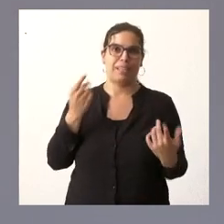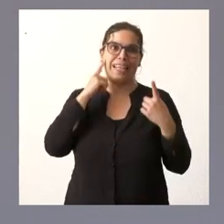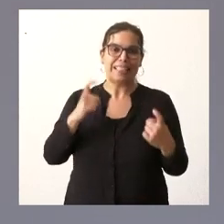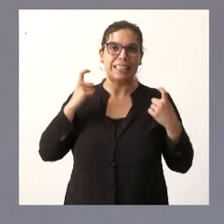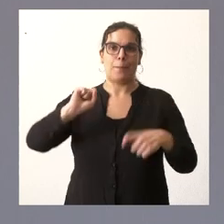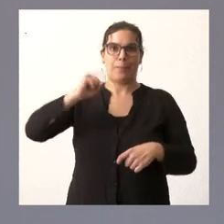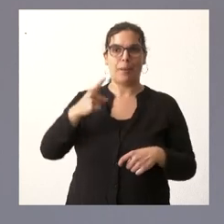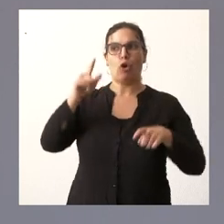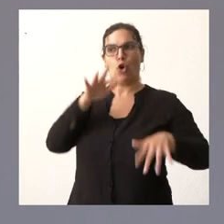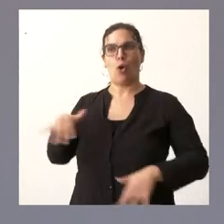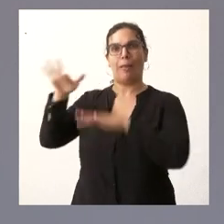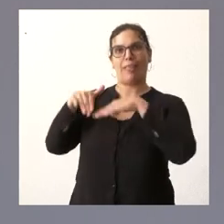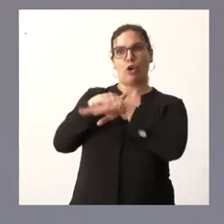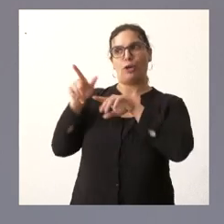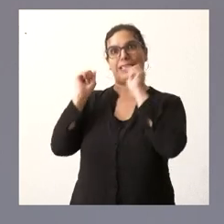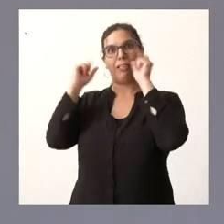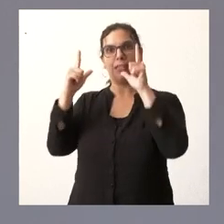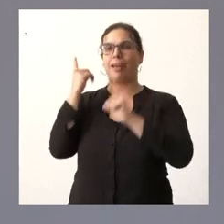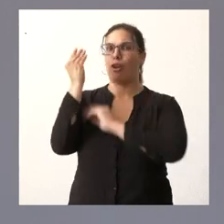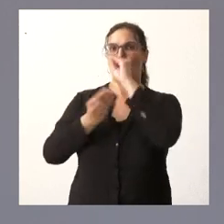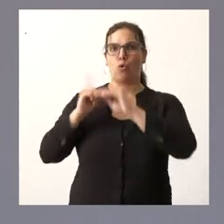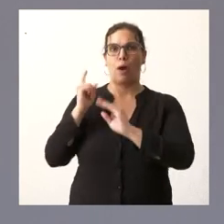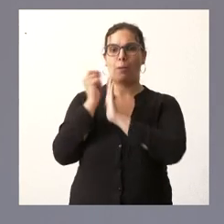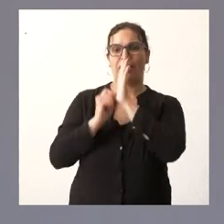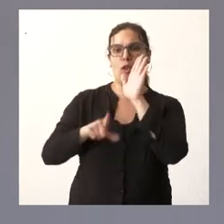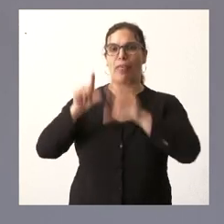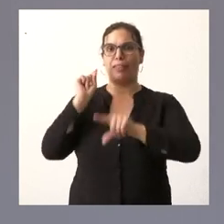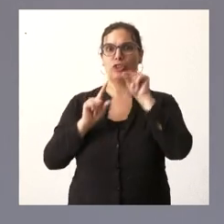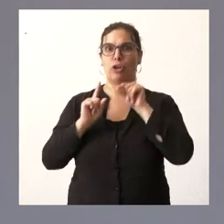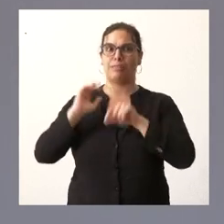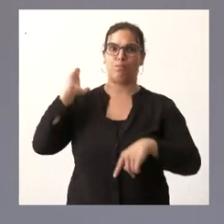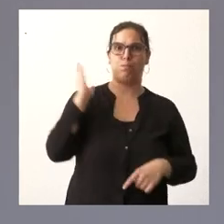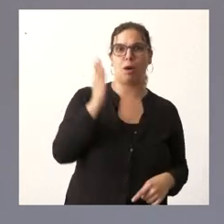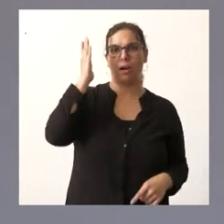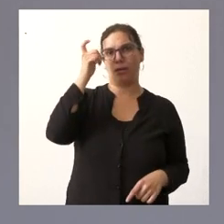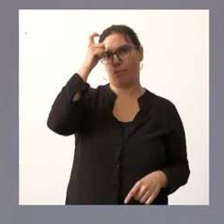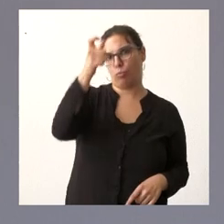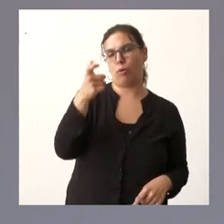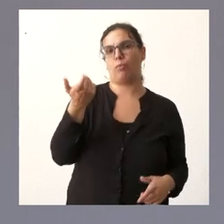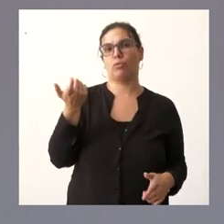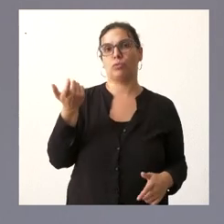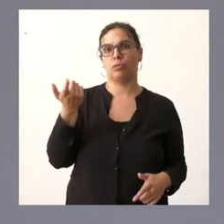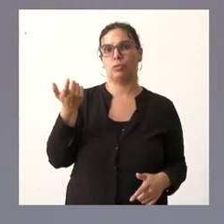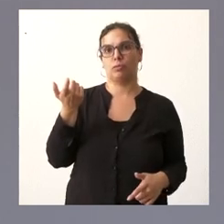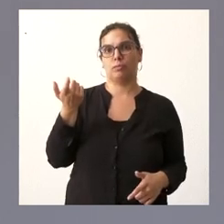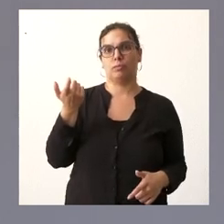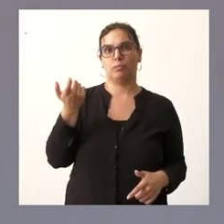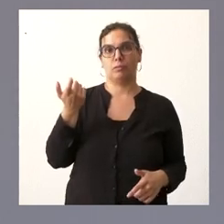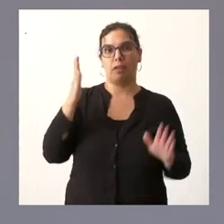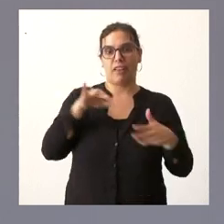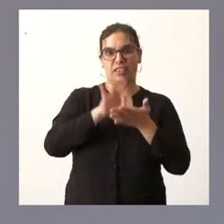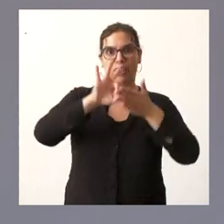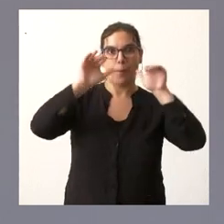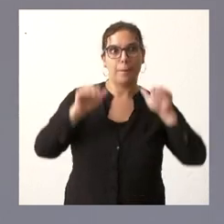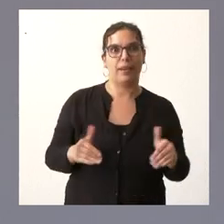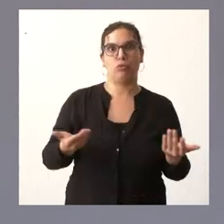convencer al gobierno de que no desarrolle medidas o instrumentos o decisiones que perjudiquen al mundo rural que disminuyan los servicios que se